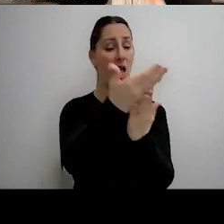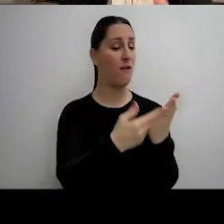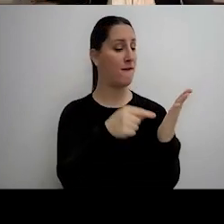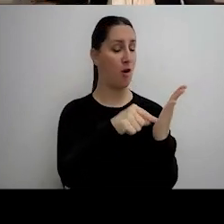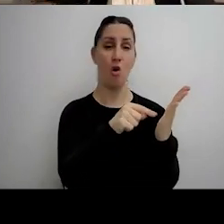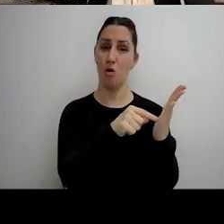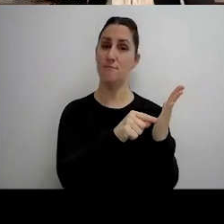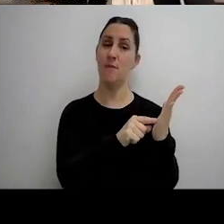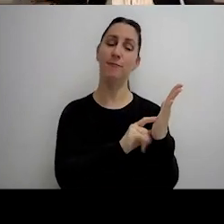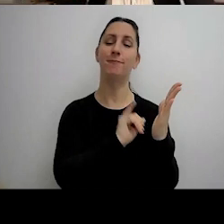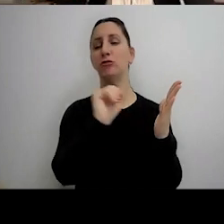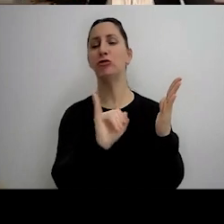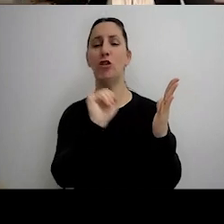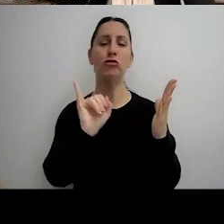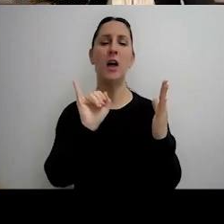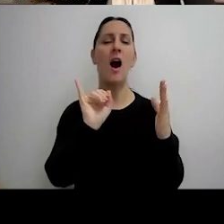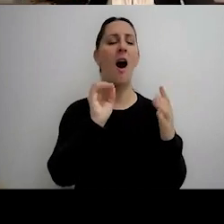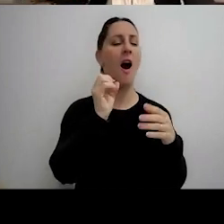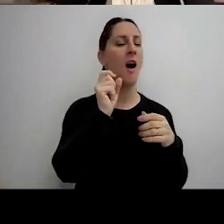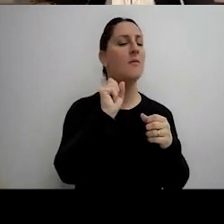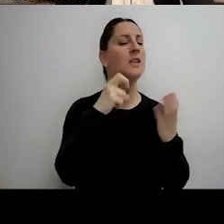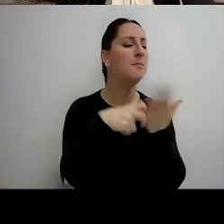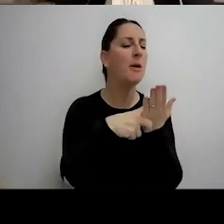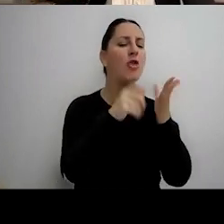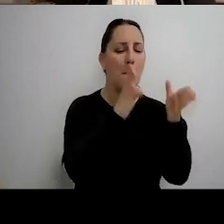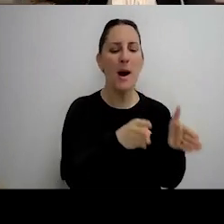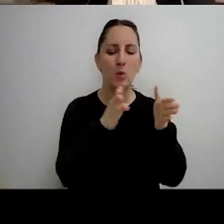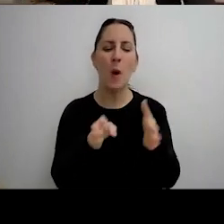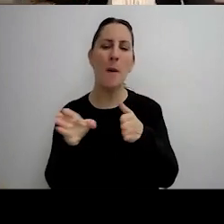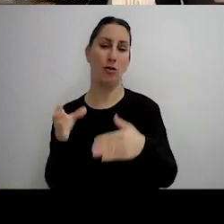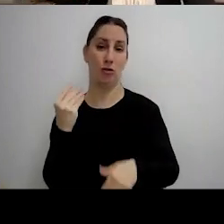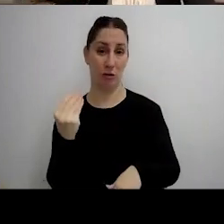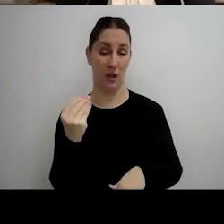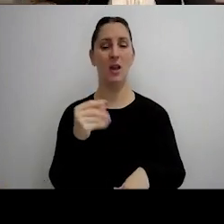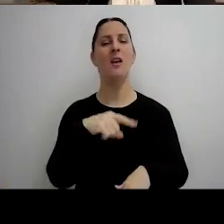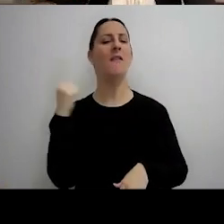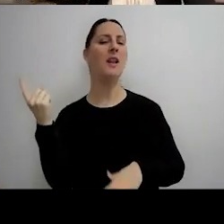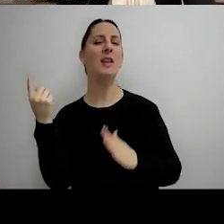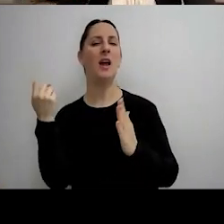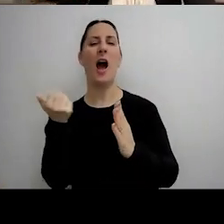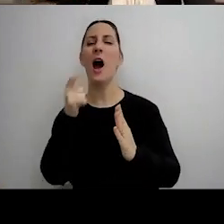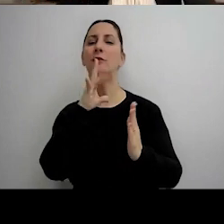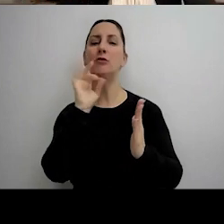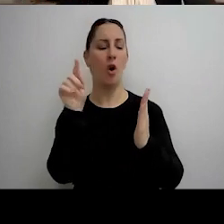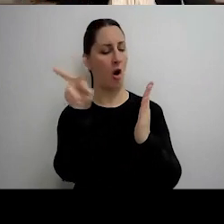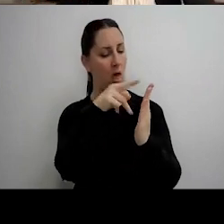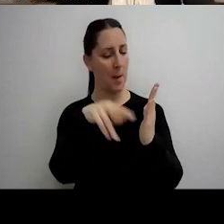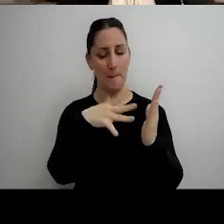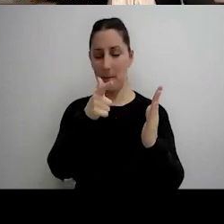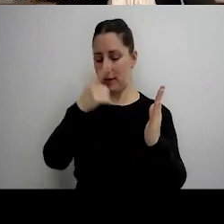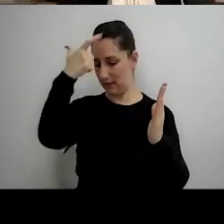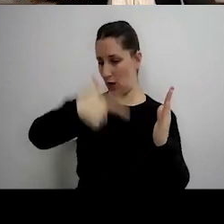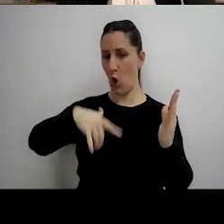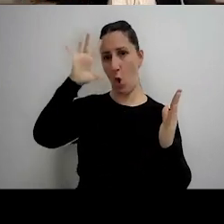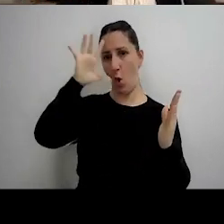contar un poco todas las tareas que hizo la inspección y otra cosa es leer actos que parece que no tuvieran opinión propia que